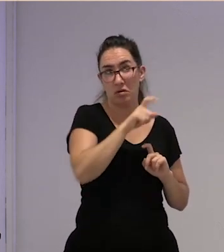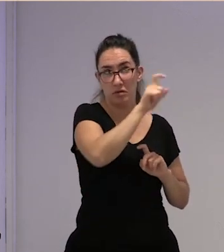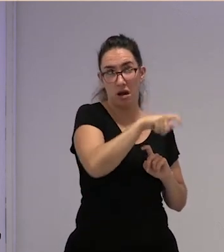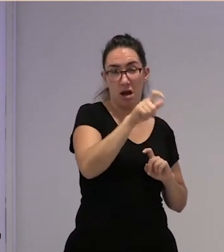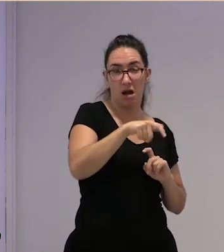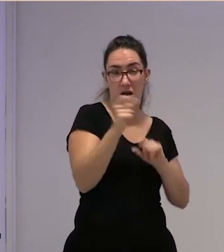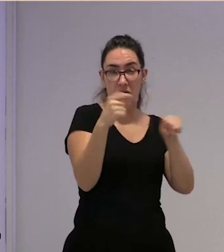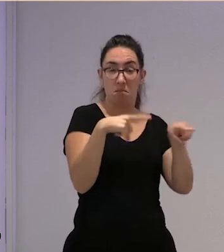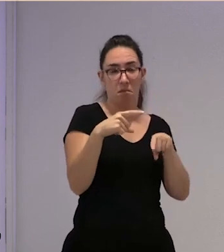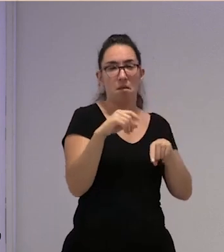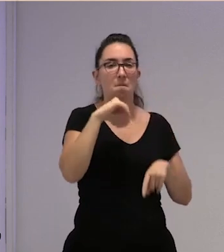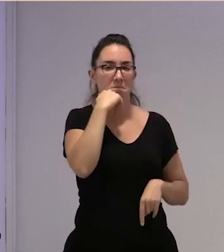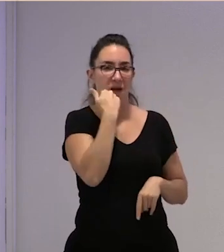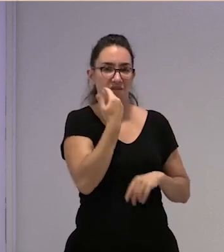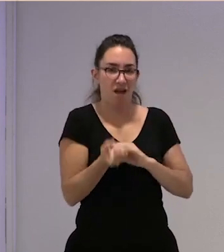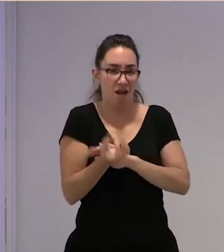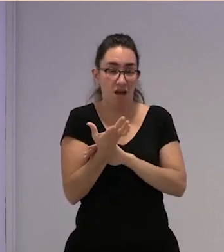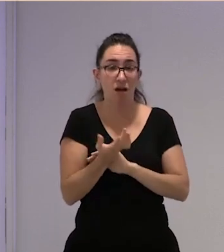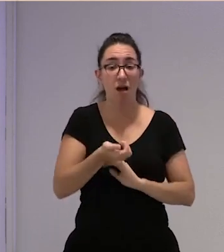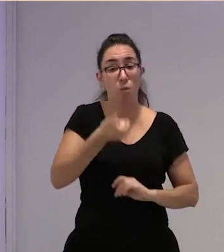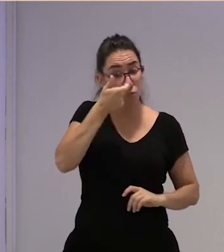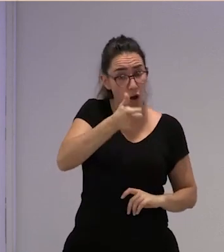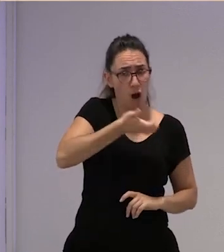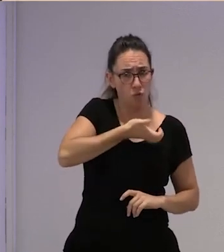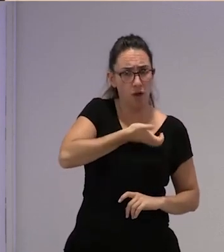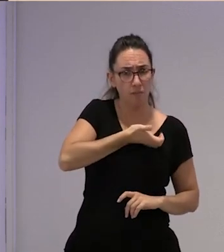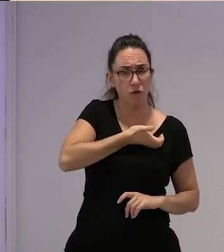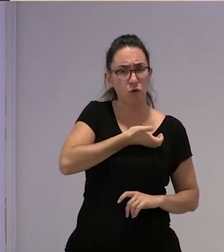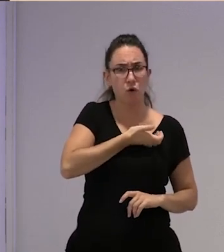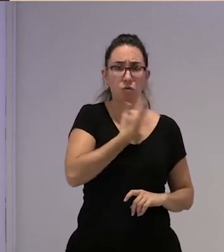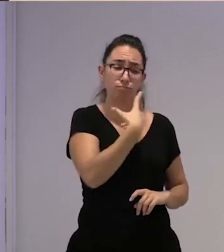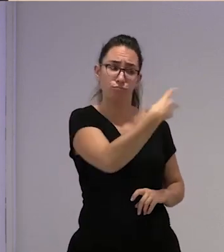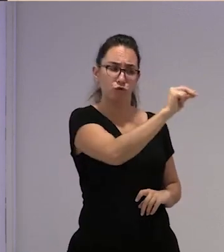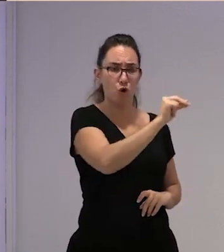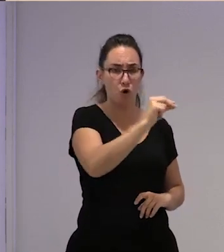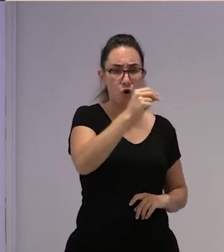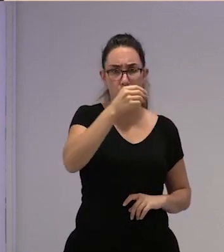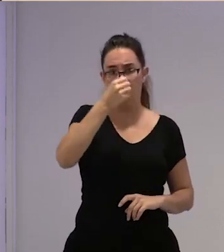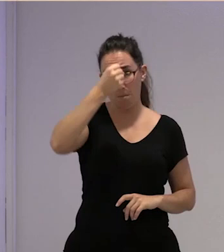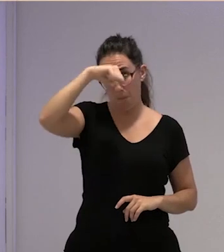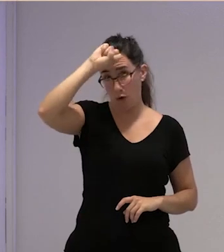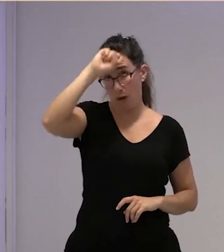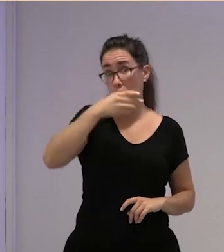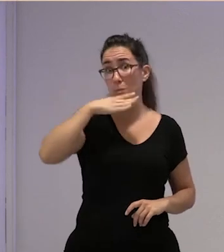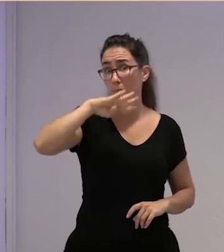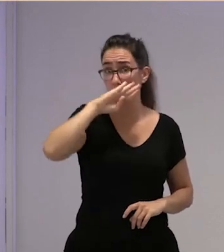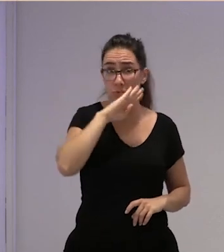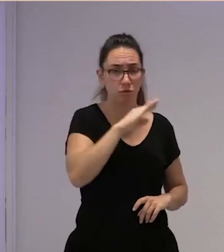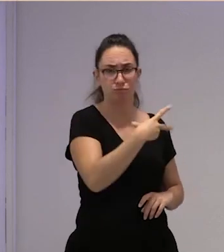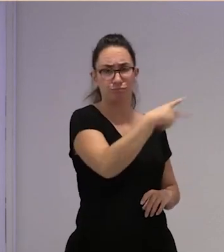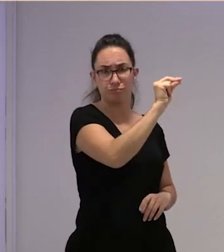las mafias que los ayuntamientos de los pueblos encima les están negando el derecho al empadronamiento a estas personas cuando viven allí